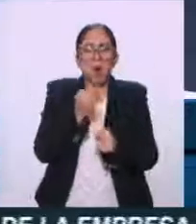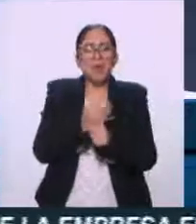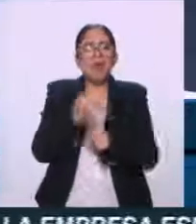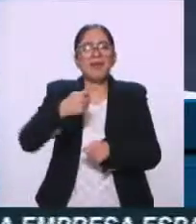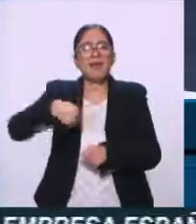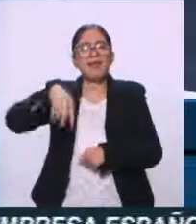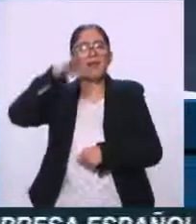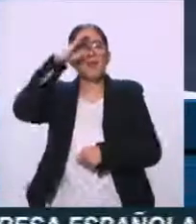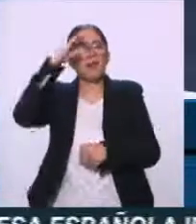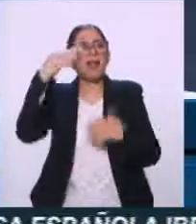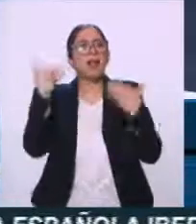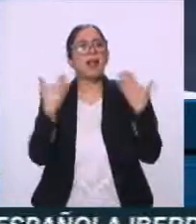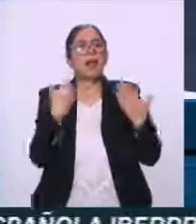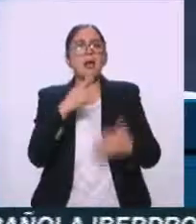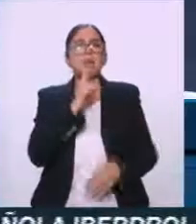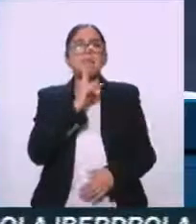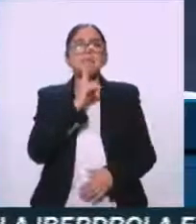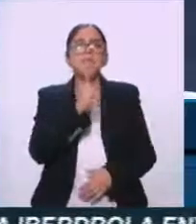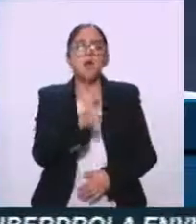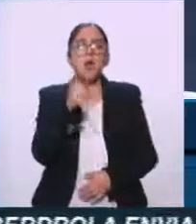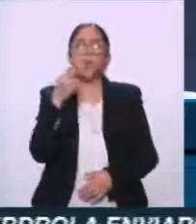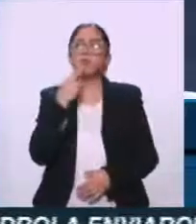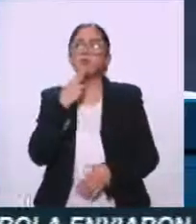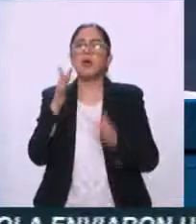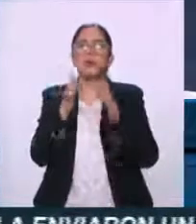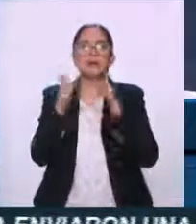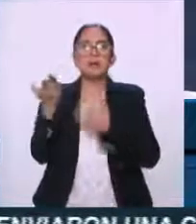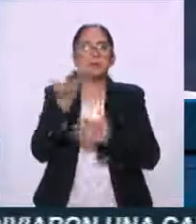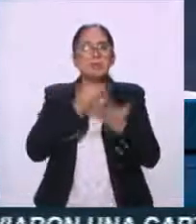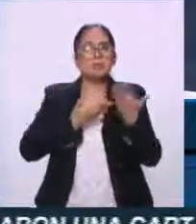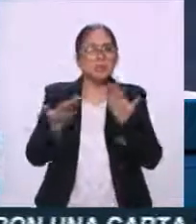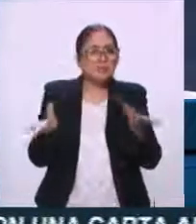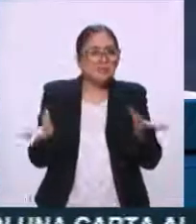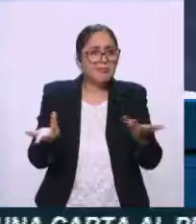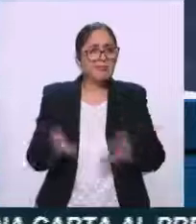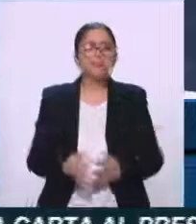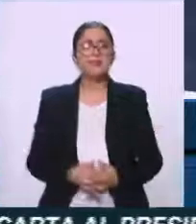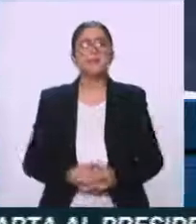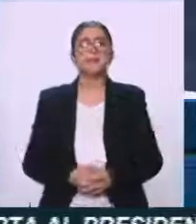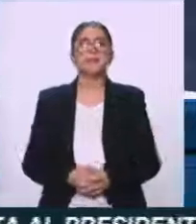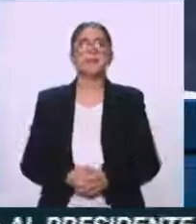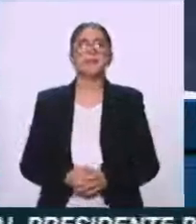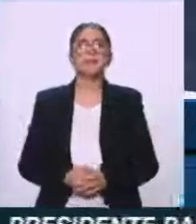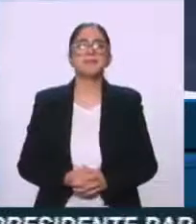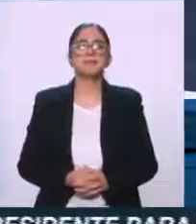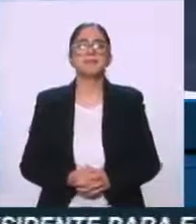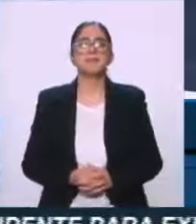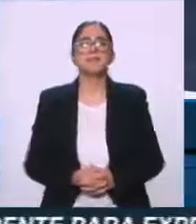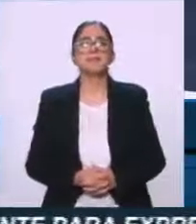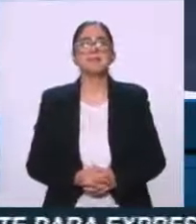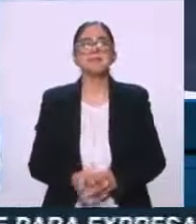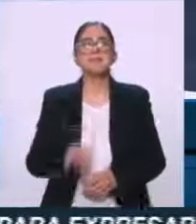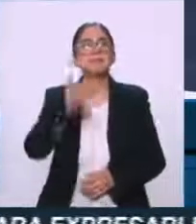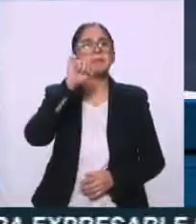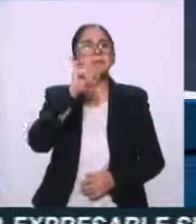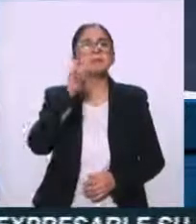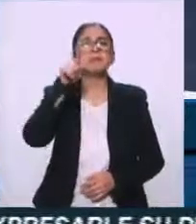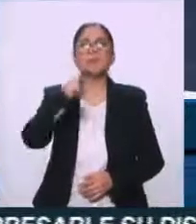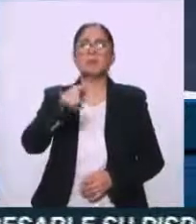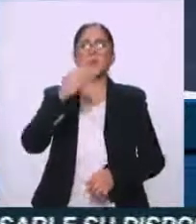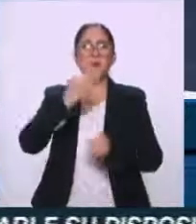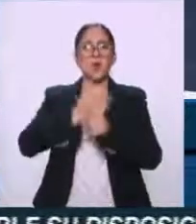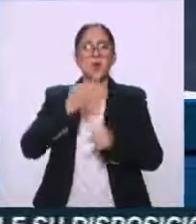barato que sea a través del asunto digital, ¿no? Sí, la verdad es que sí, están subcontratando y están diversificando, como